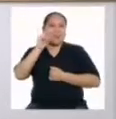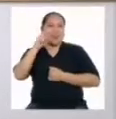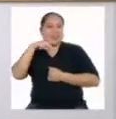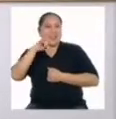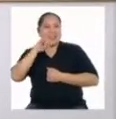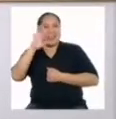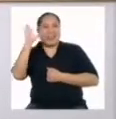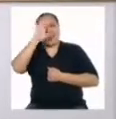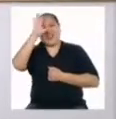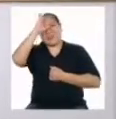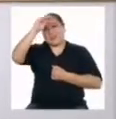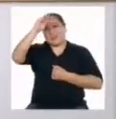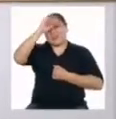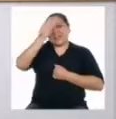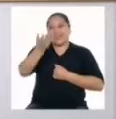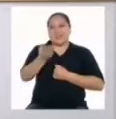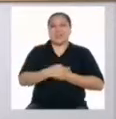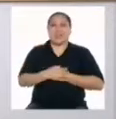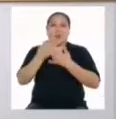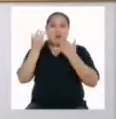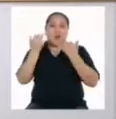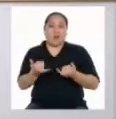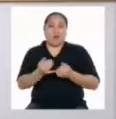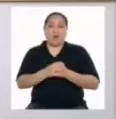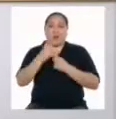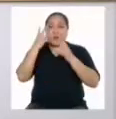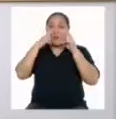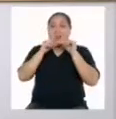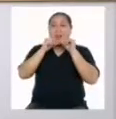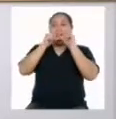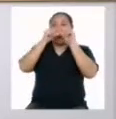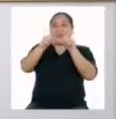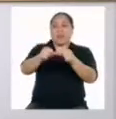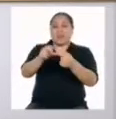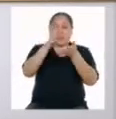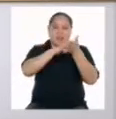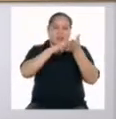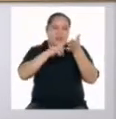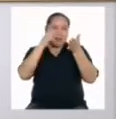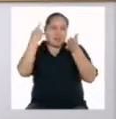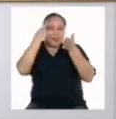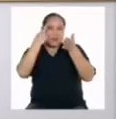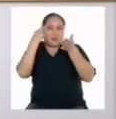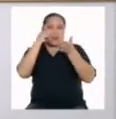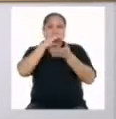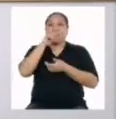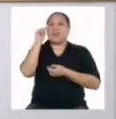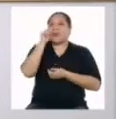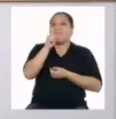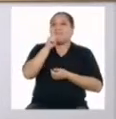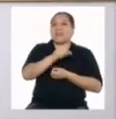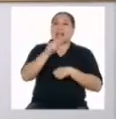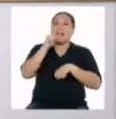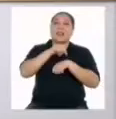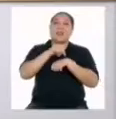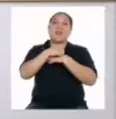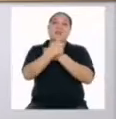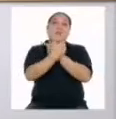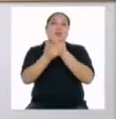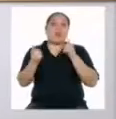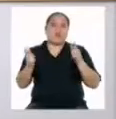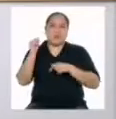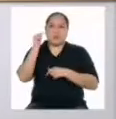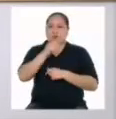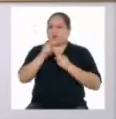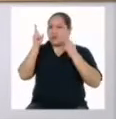Yanira. Hola, chicas y chicos. Hoy vamos a continuar leyendo y reflexionando en torno al tiempo libre,